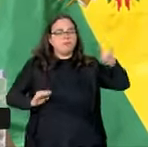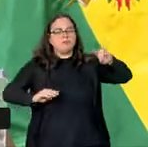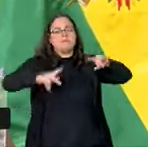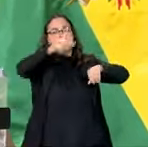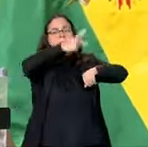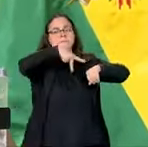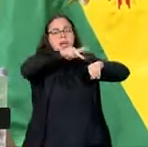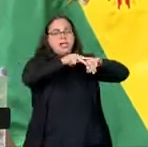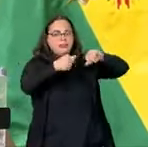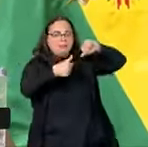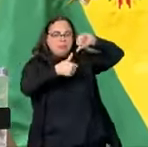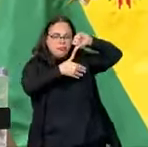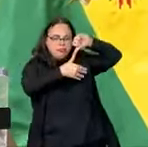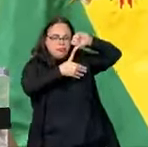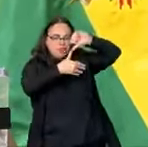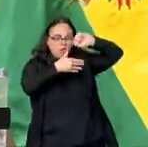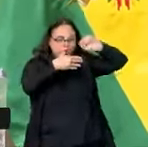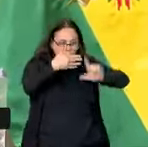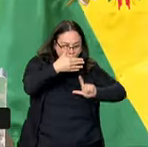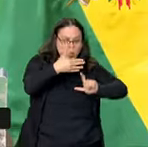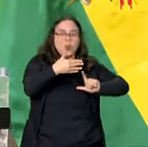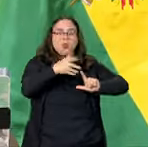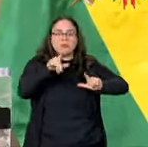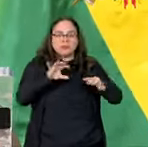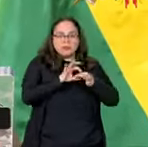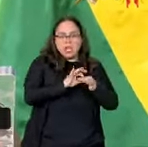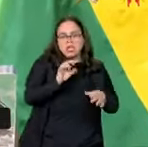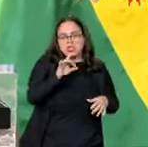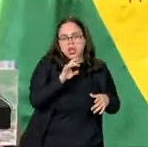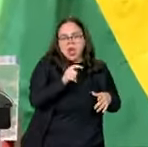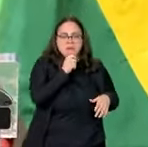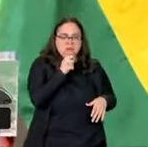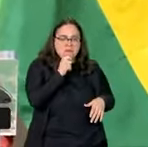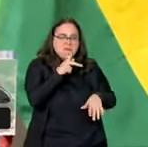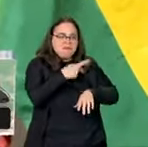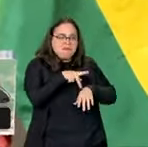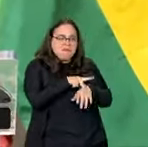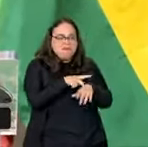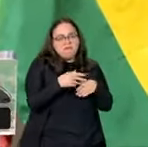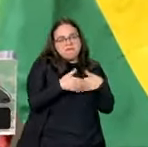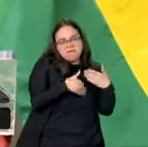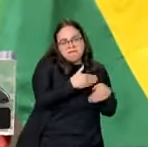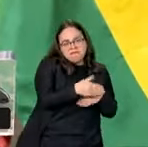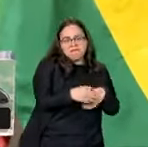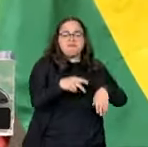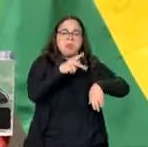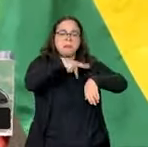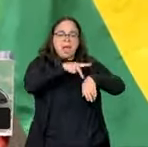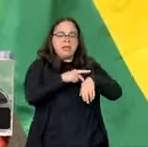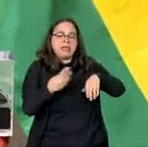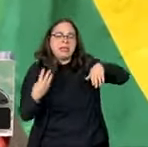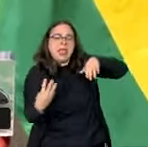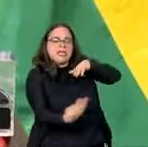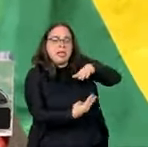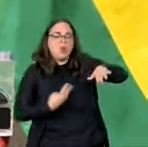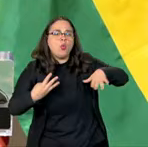dejen de ser tratados como países en via de desenvolvimiento o país del tercer mundo.